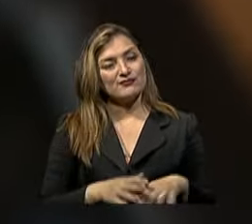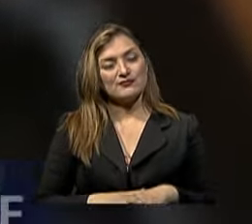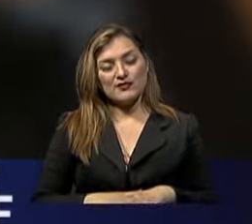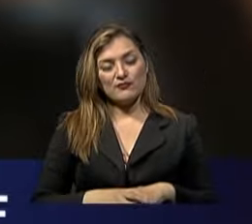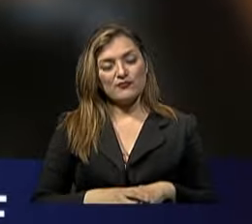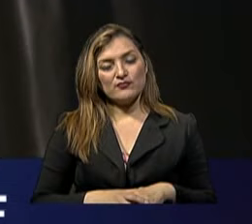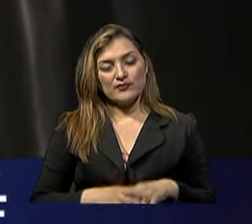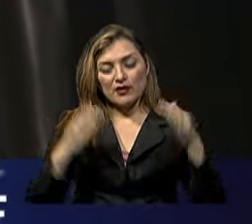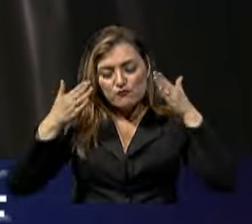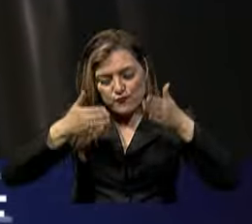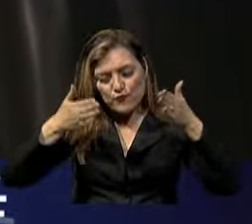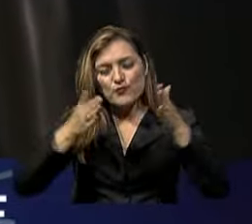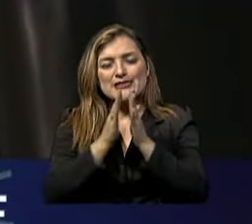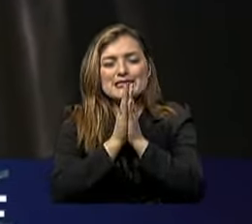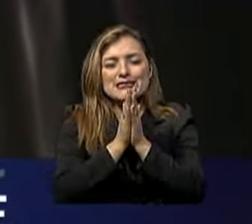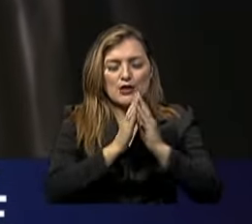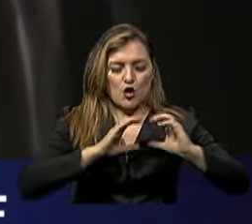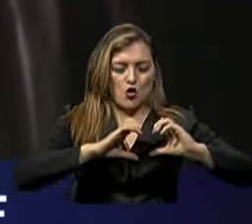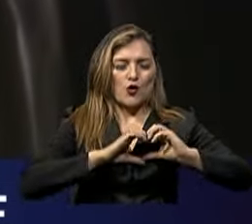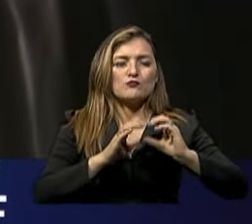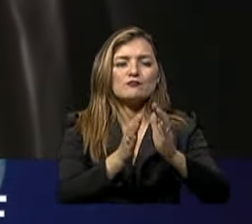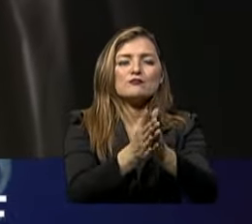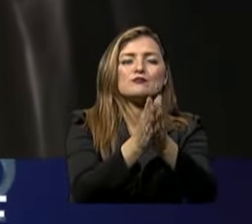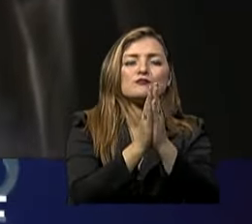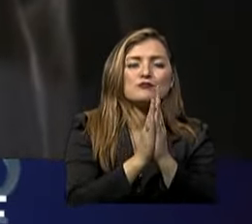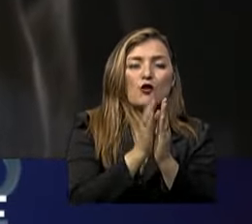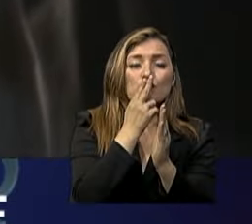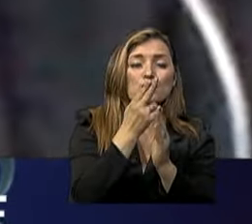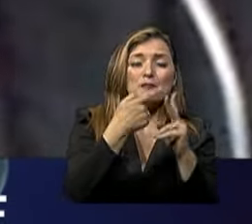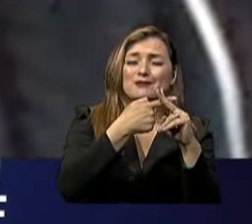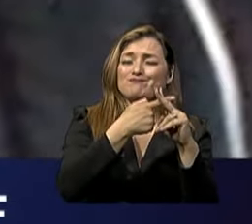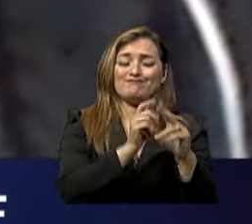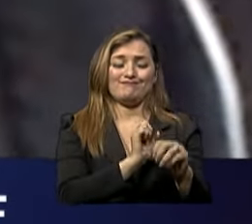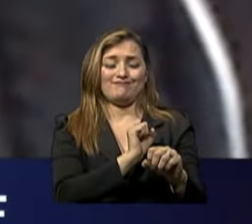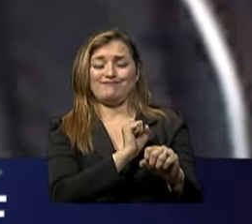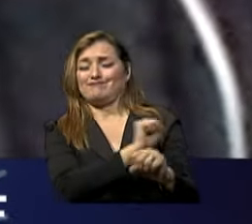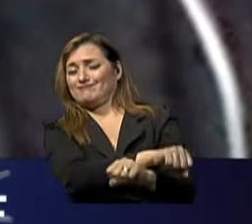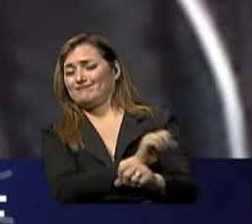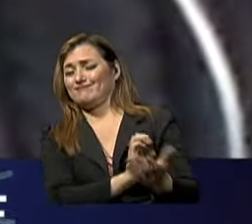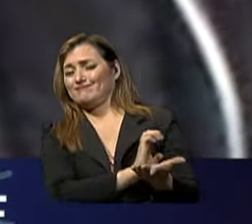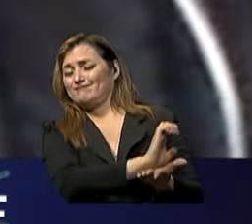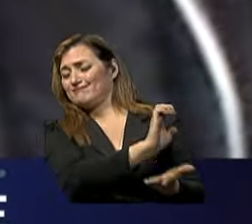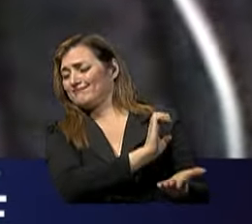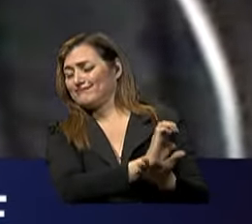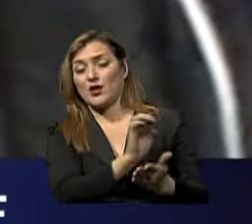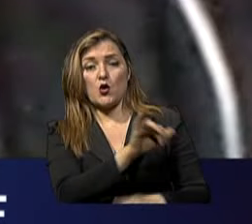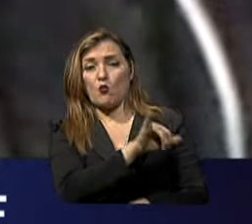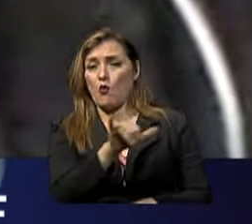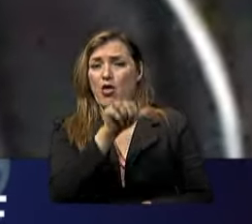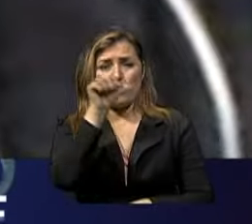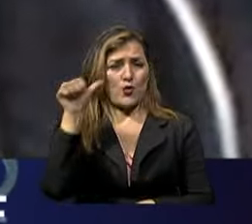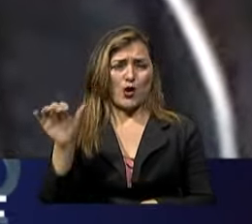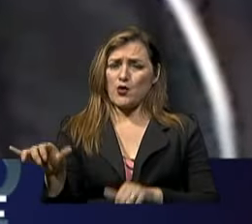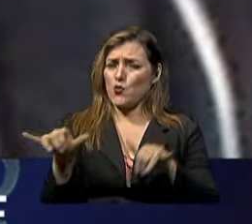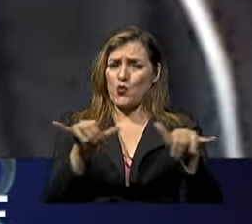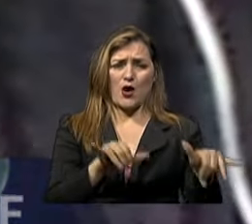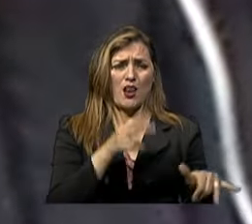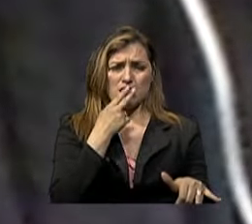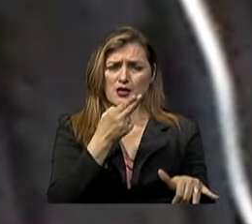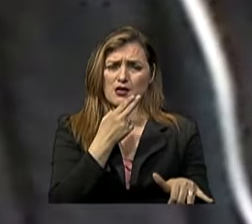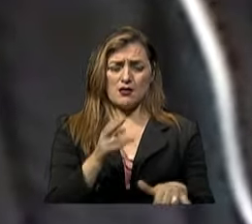empiecen a fumar Traten de más bien Alejarse Lo que más puedan Es como cualquier otro Tipo de droga Muy difícil salir